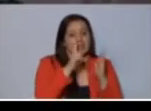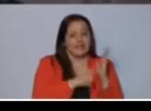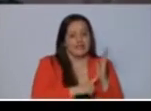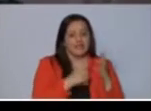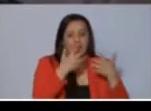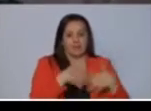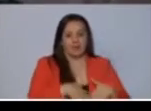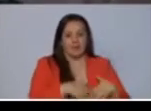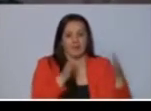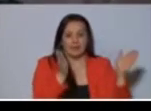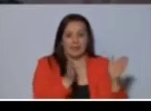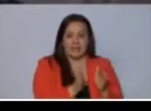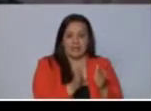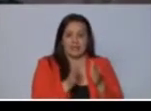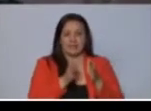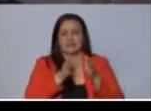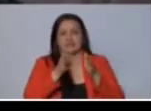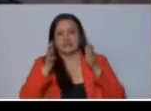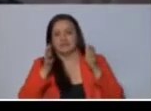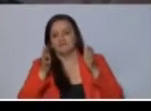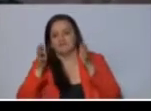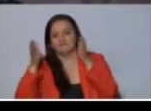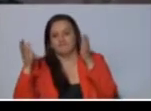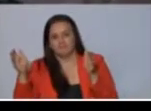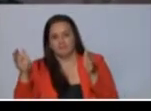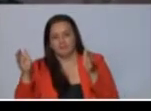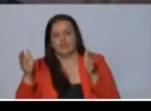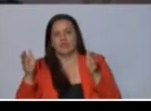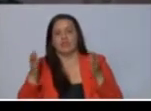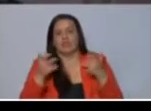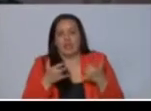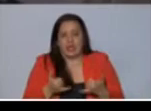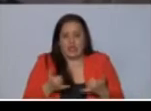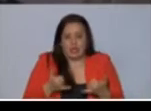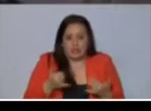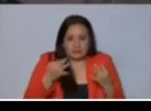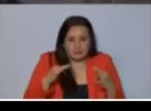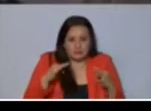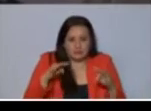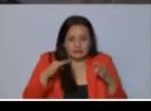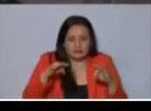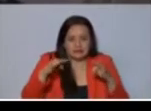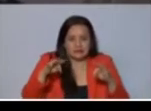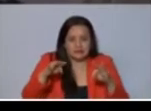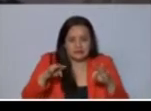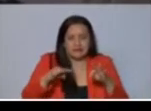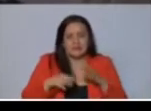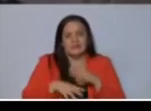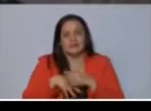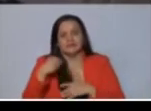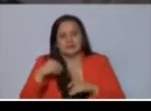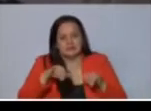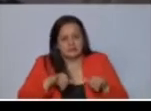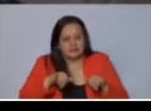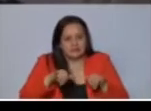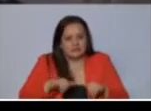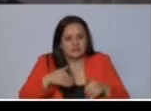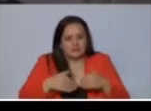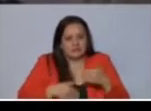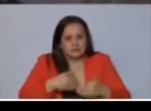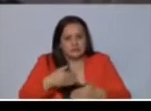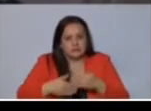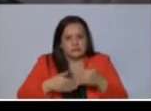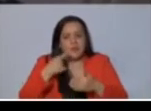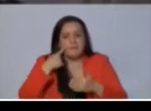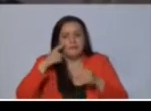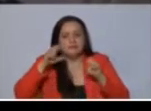pequeñas, grandes y medianas que en este momento están tratando de salir, de mantenerse a flote